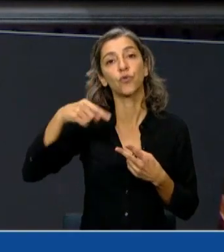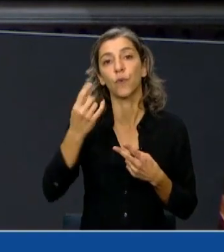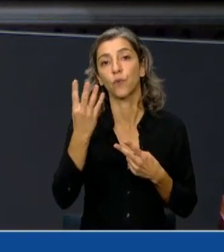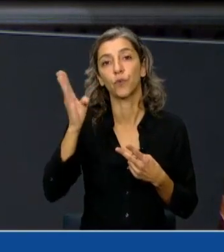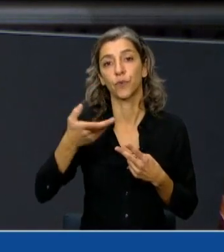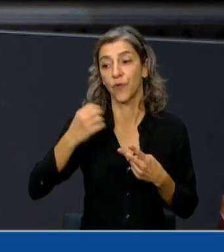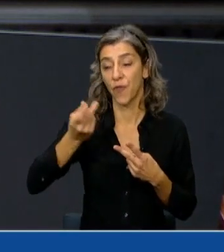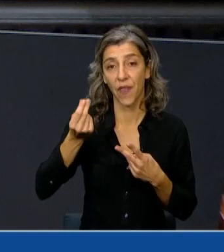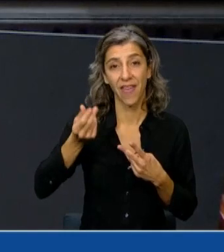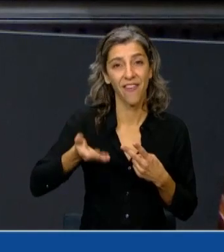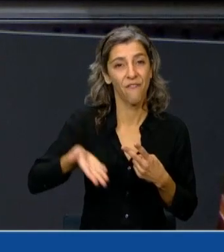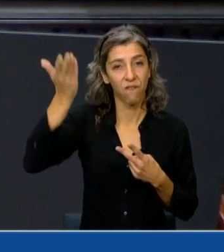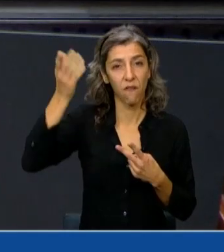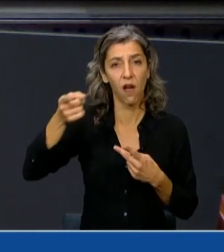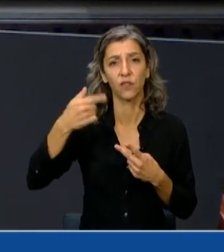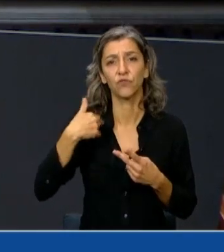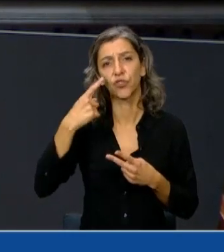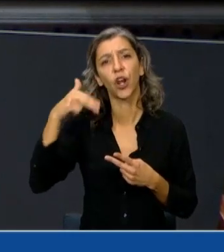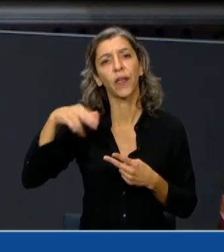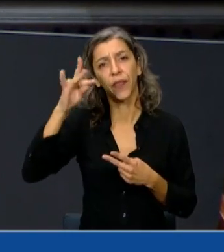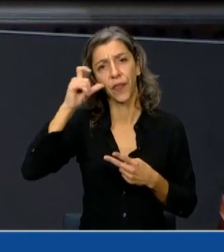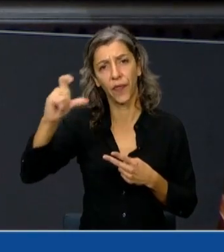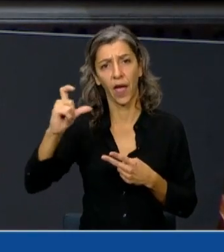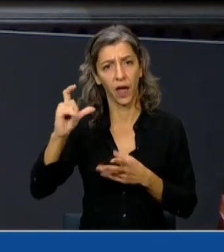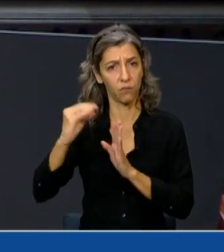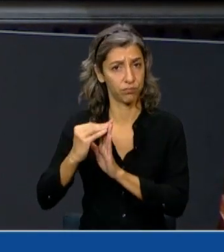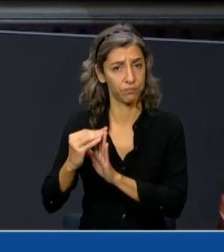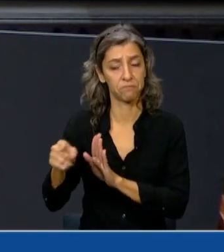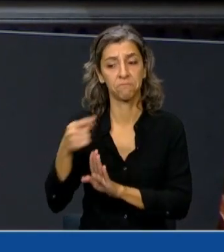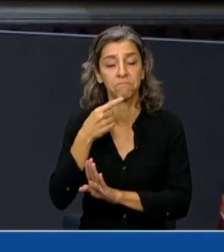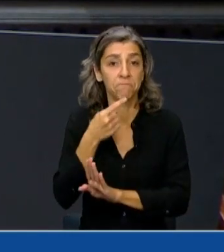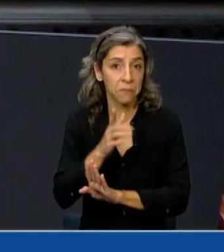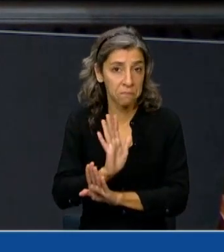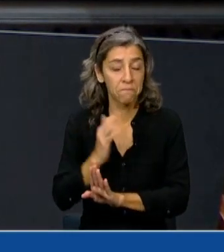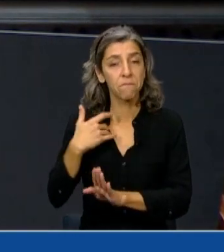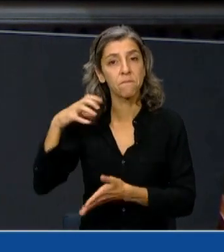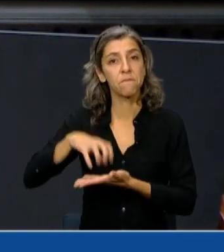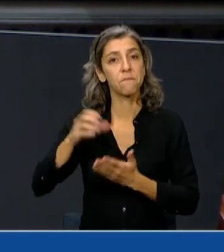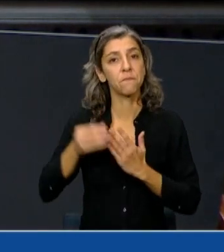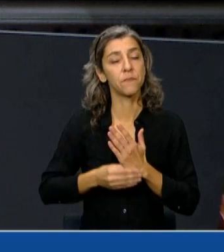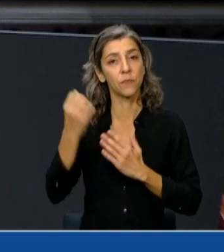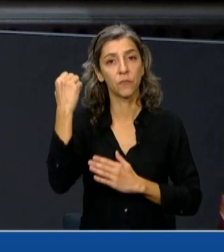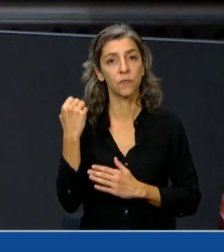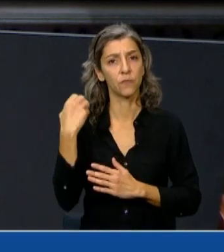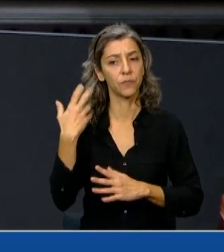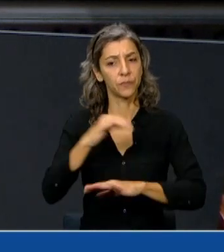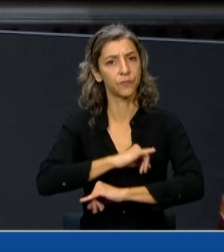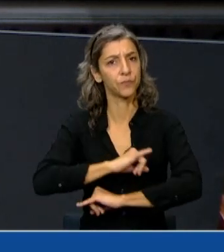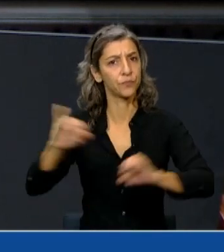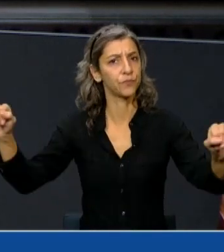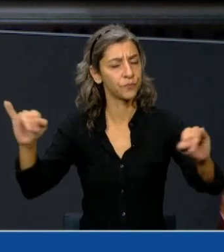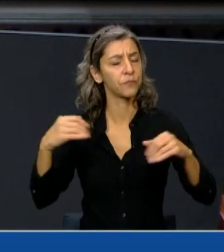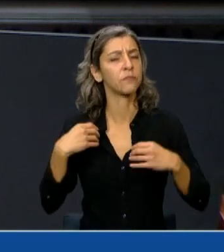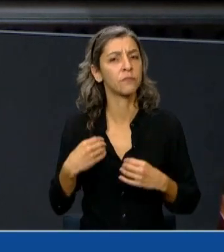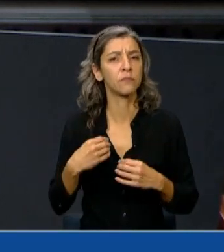INDEC, el Ministerio de Economía anunció una batería de anuncios y